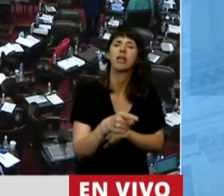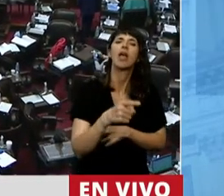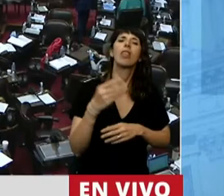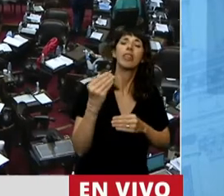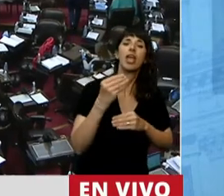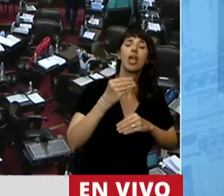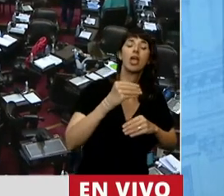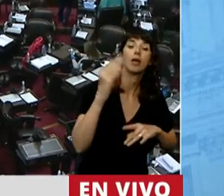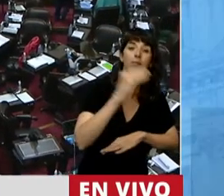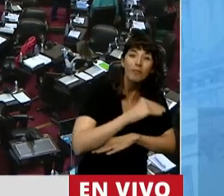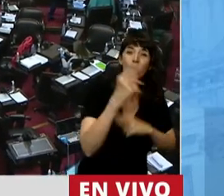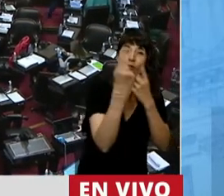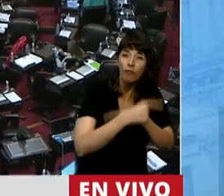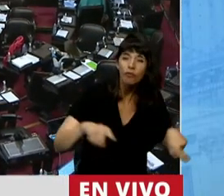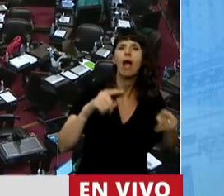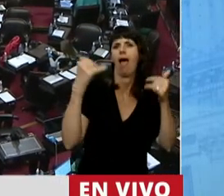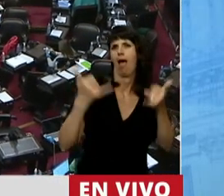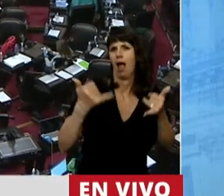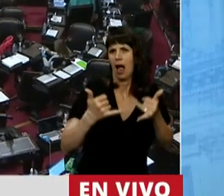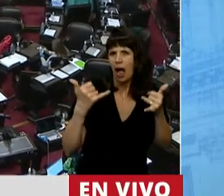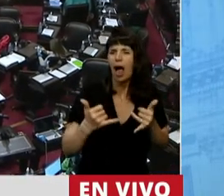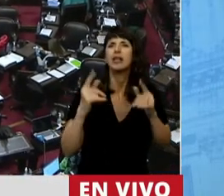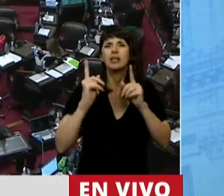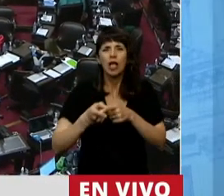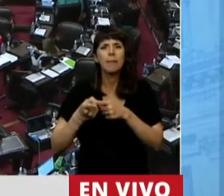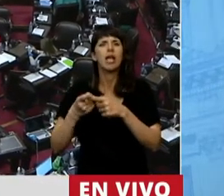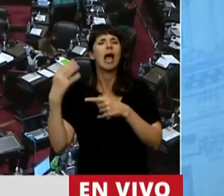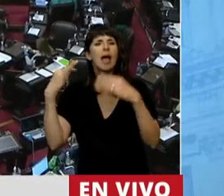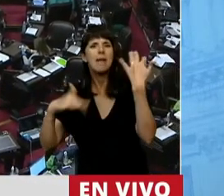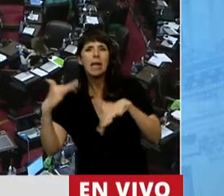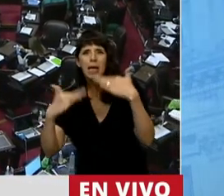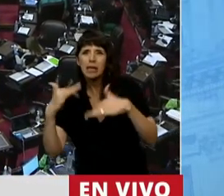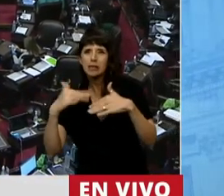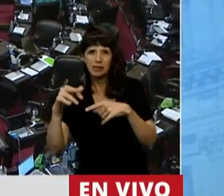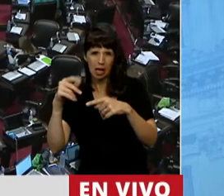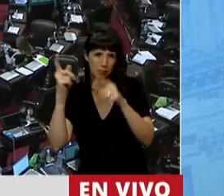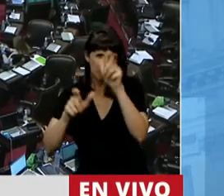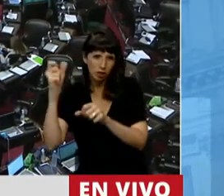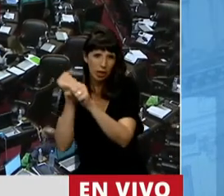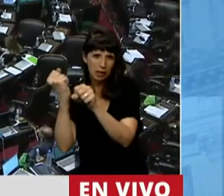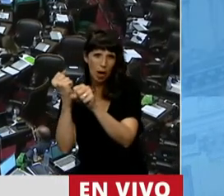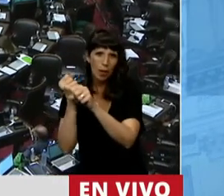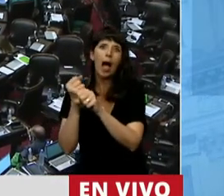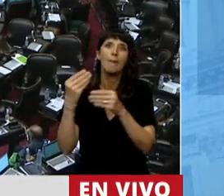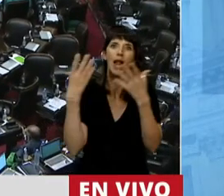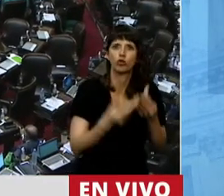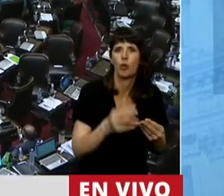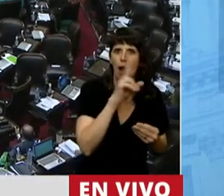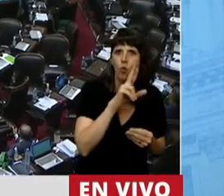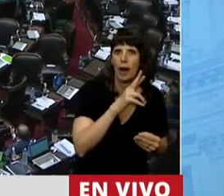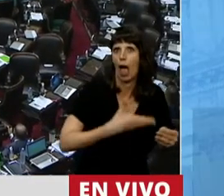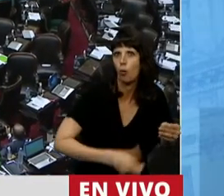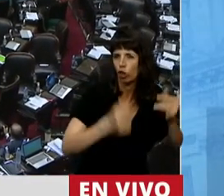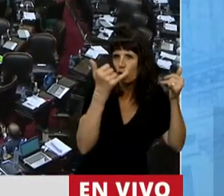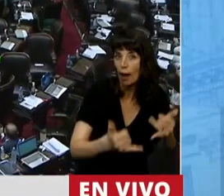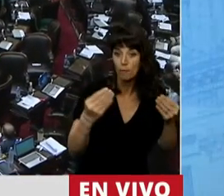la salud, de esas abogadas que acompañan, de las socorristas que acompañan a las mujeres que recurren al aborto. Por eso